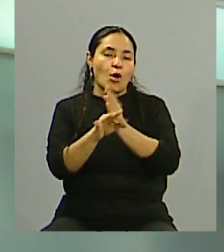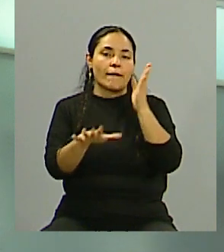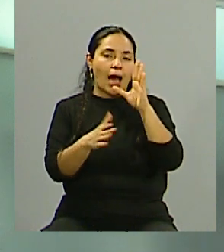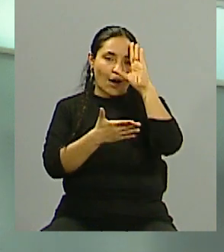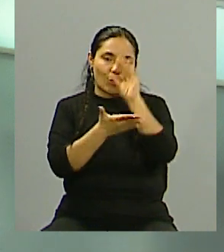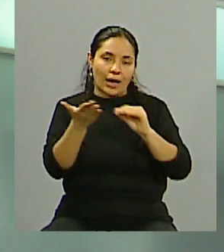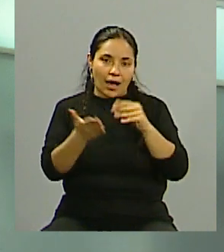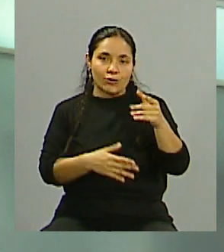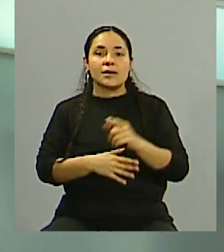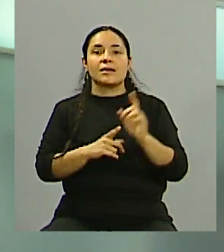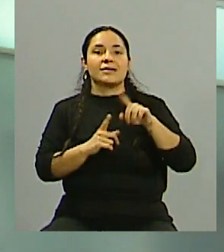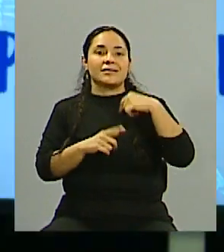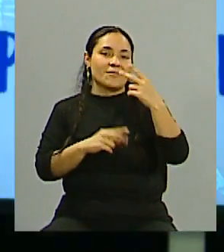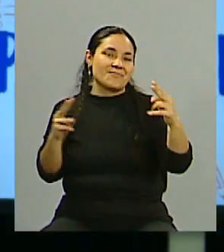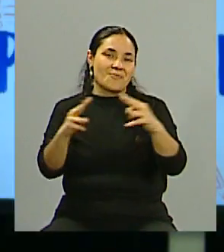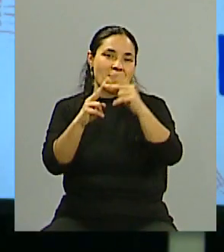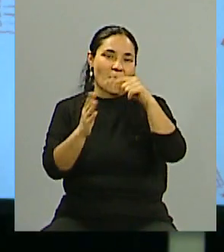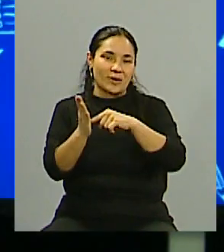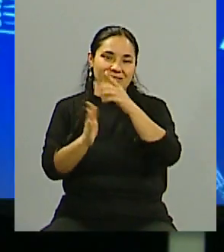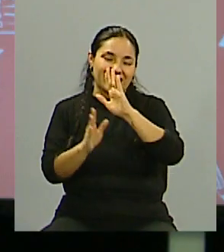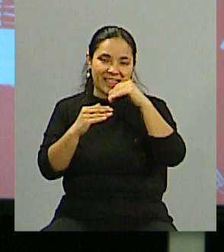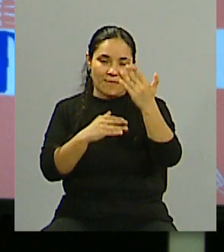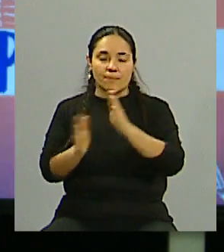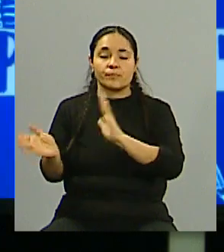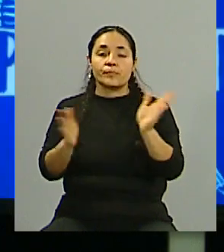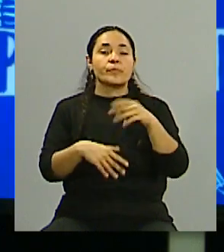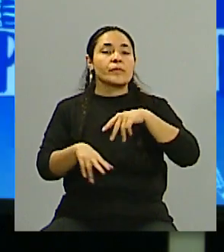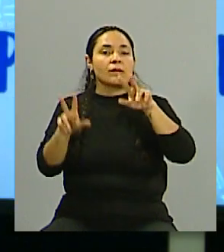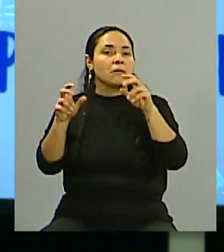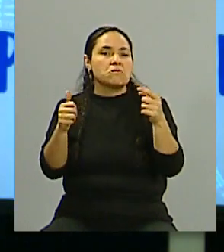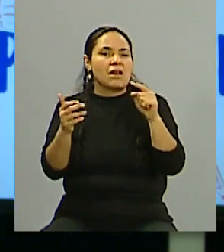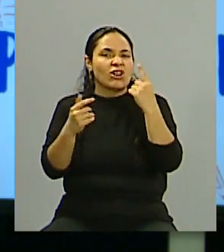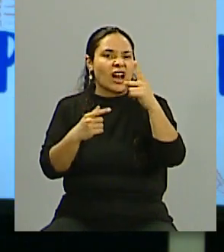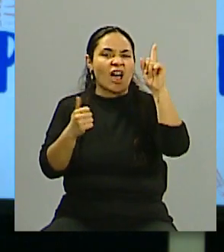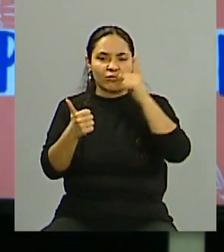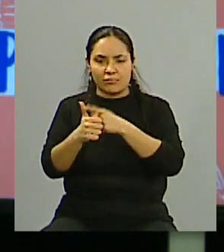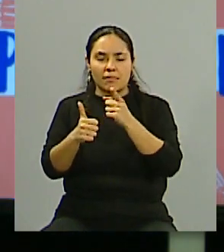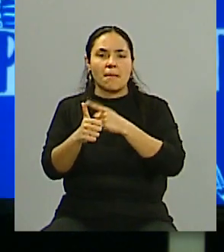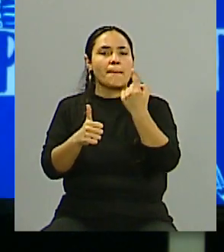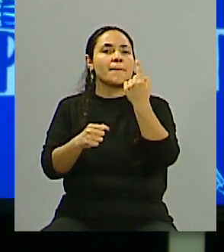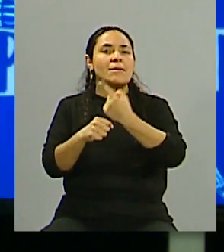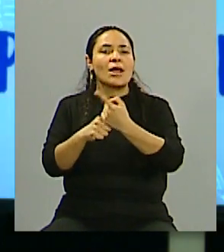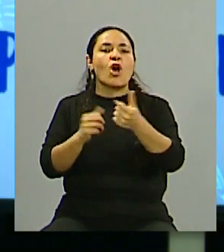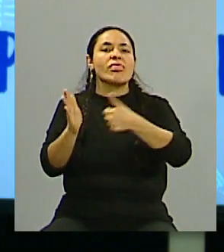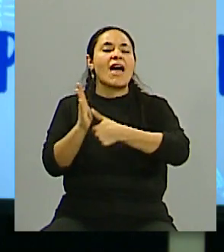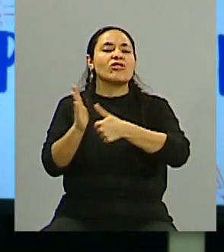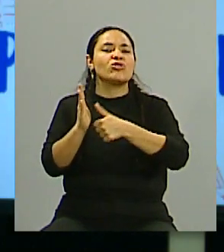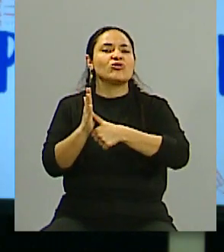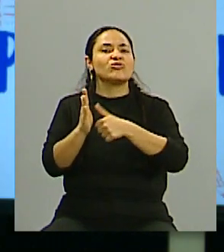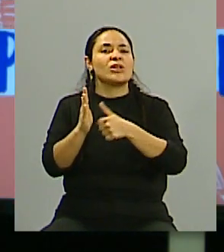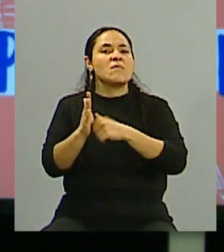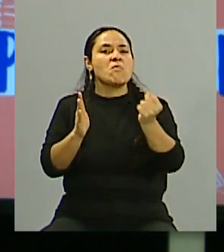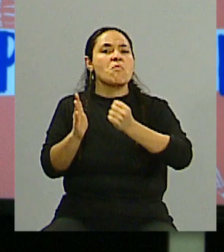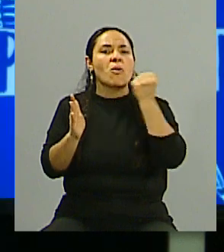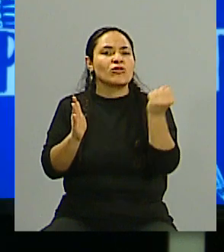diciendo que habían pasado irregularidades. ¿Cuáles eran las irregularidades? Una, escaneaban datos sensibles sin haber puesto en